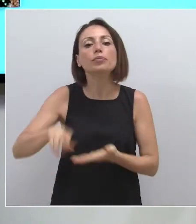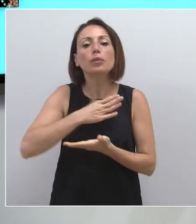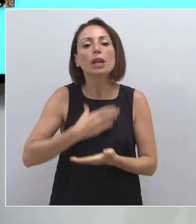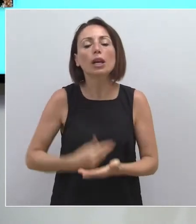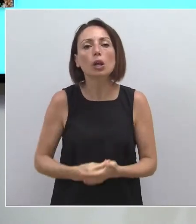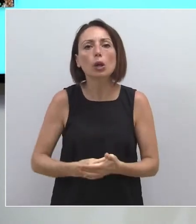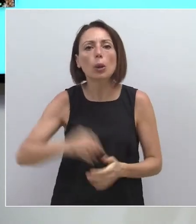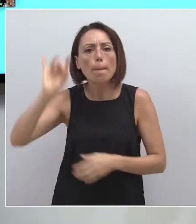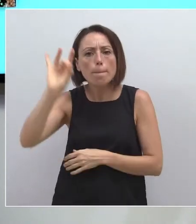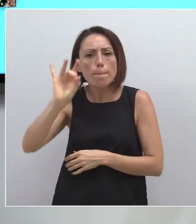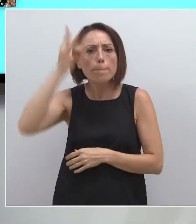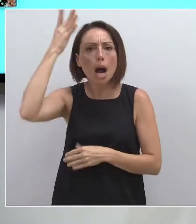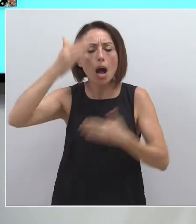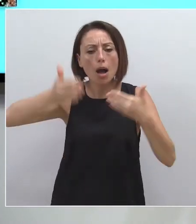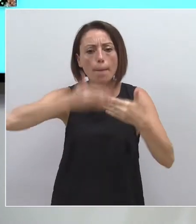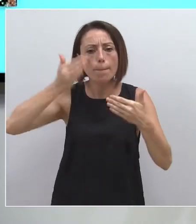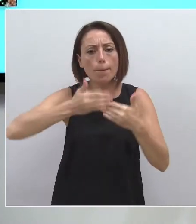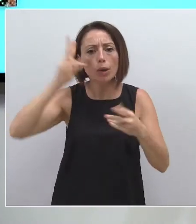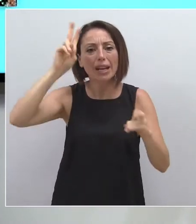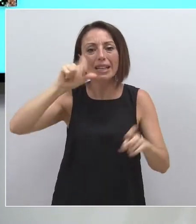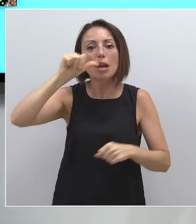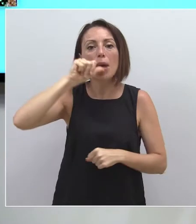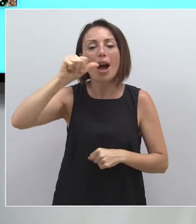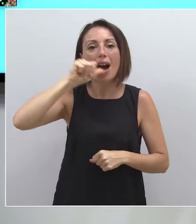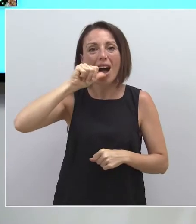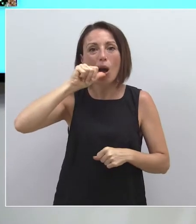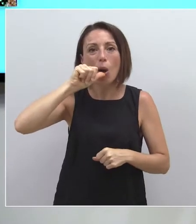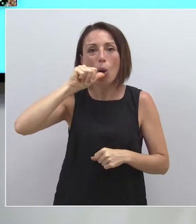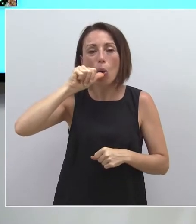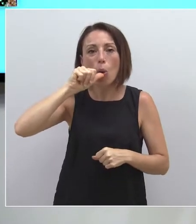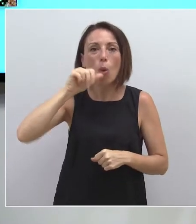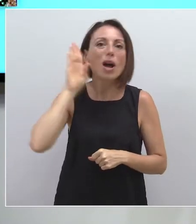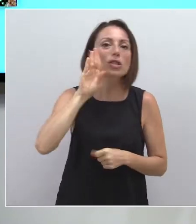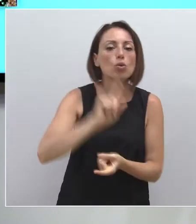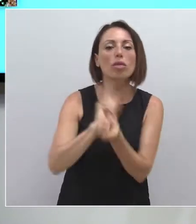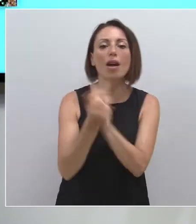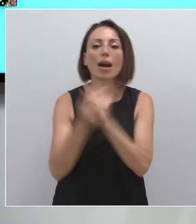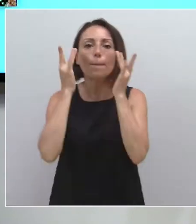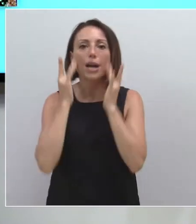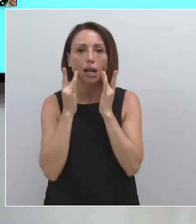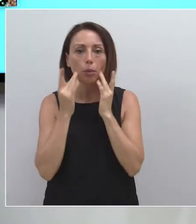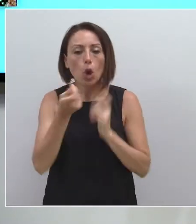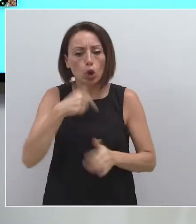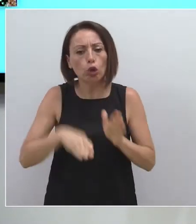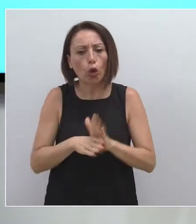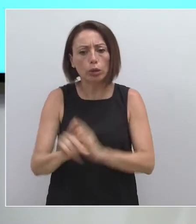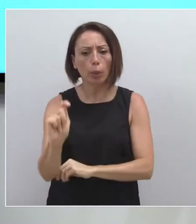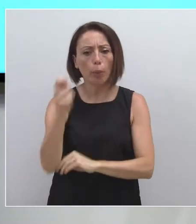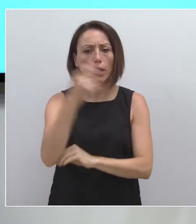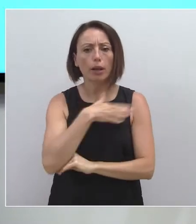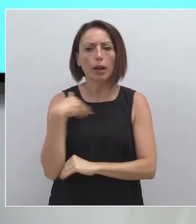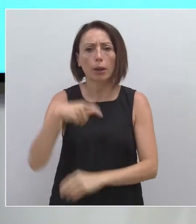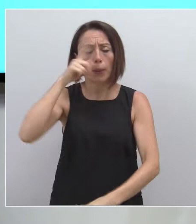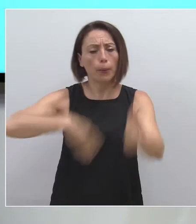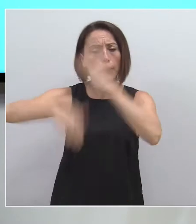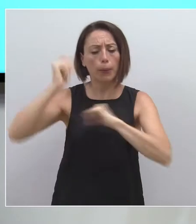es pionera y puntera en la gestión de aguas residuales y queremos seguir a la vanguardia. Hace varias décadas fuimos